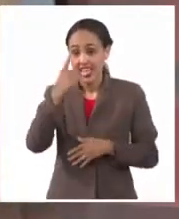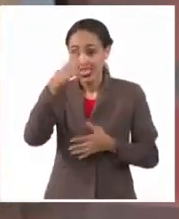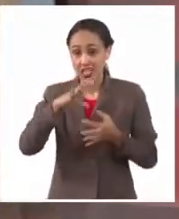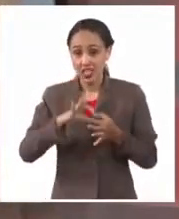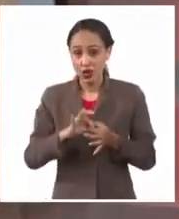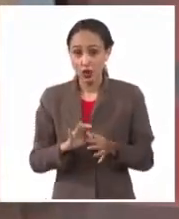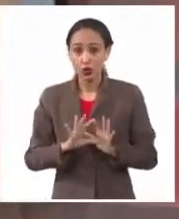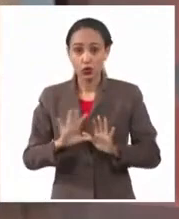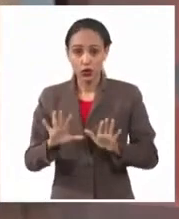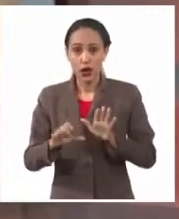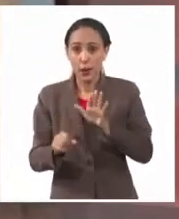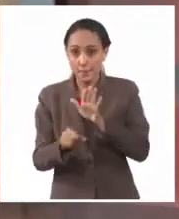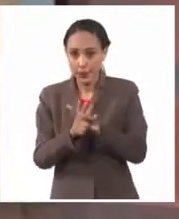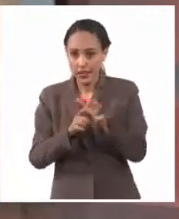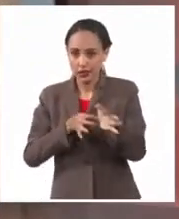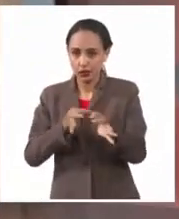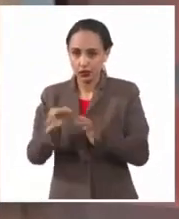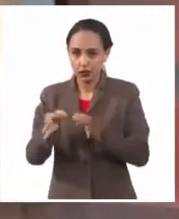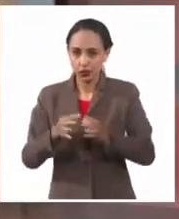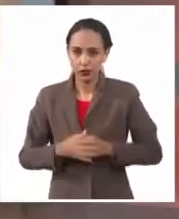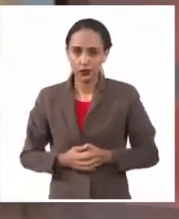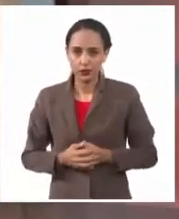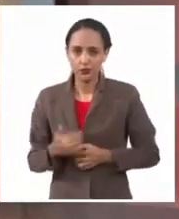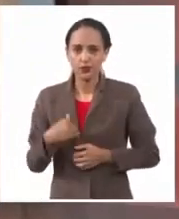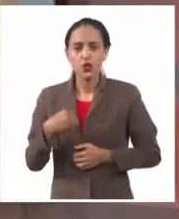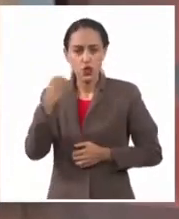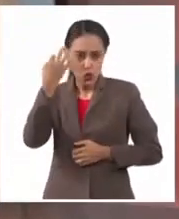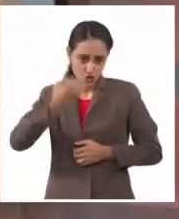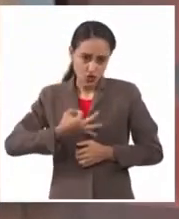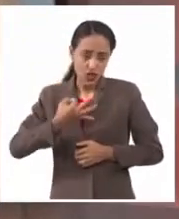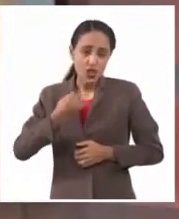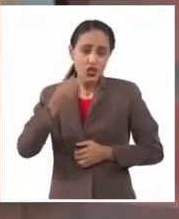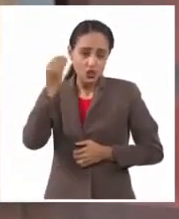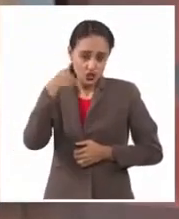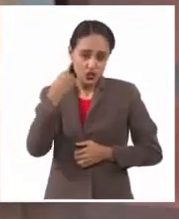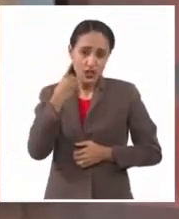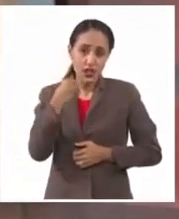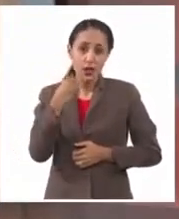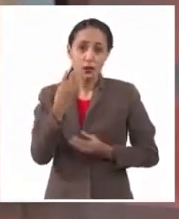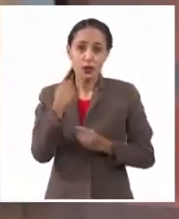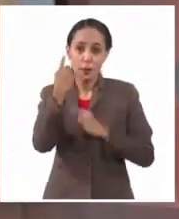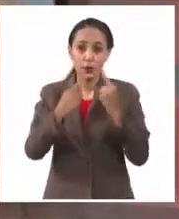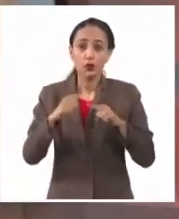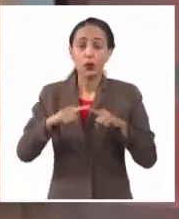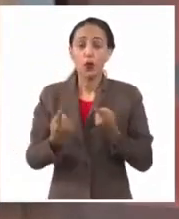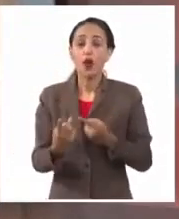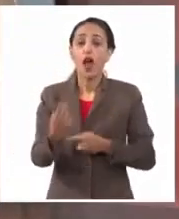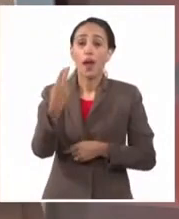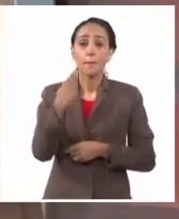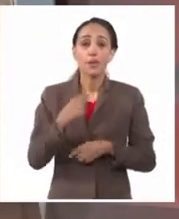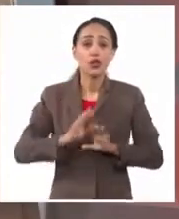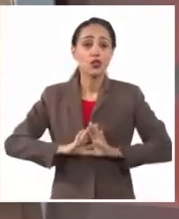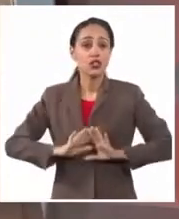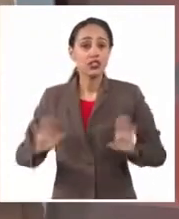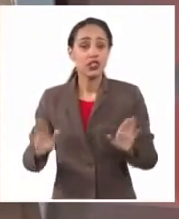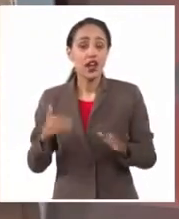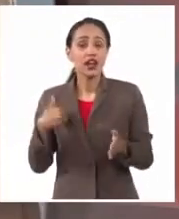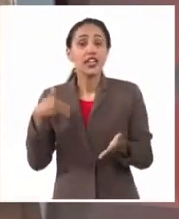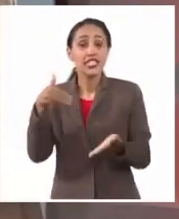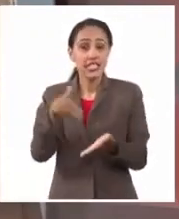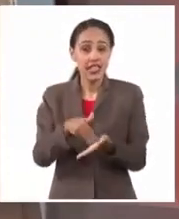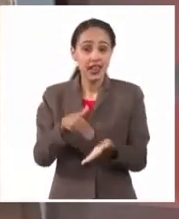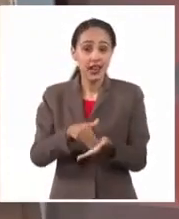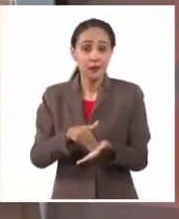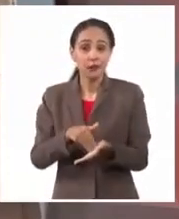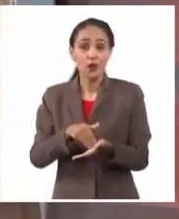aplican estos beneficios. Y yo sé que hay preguntas porque hay envíos que ya están llegando o